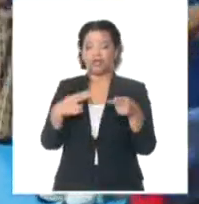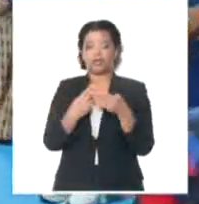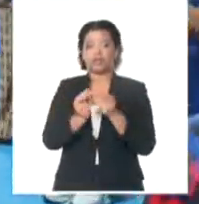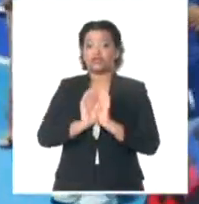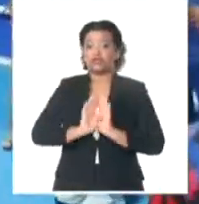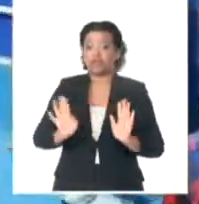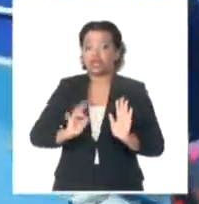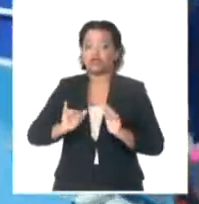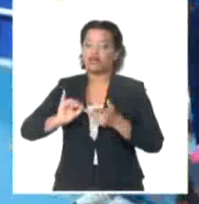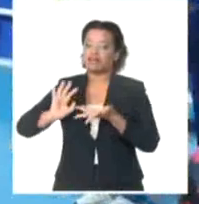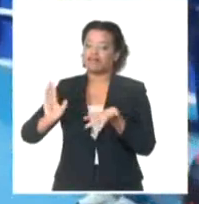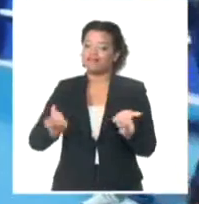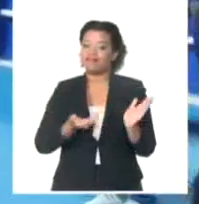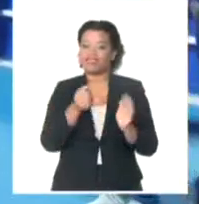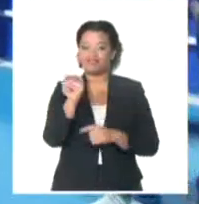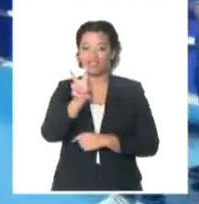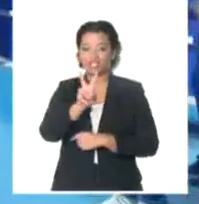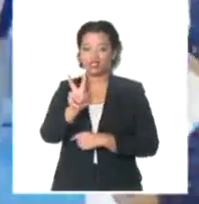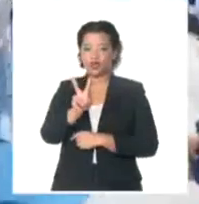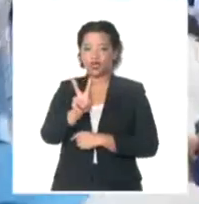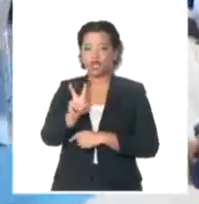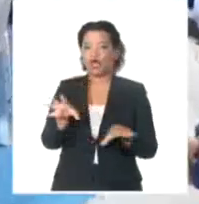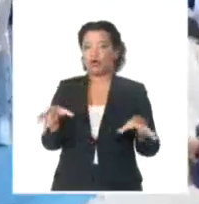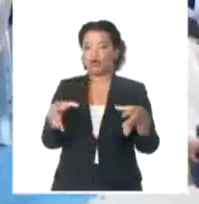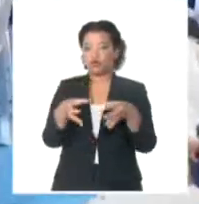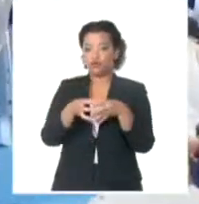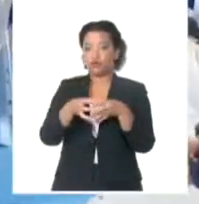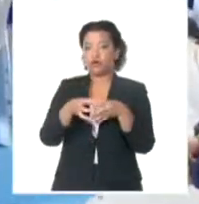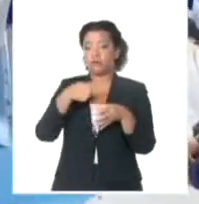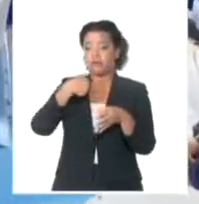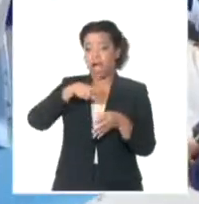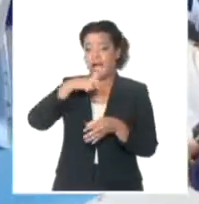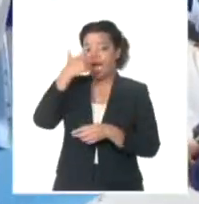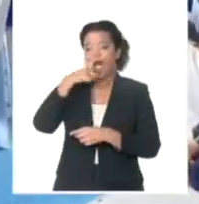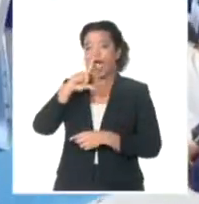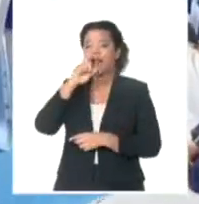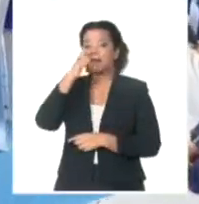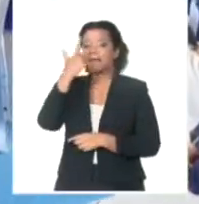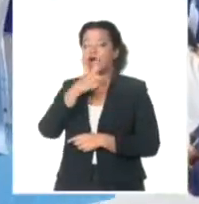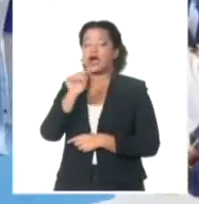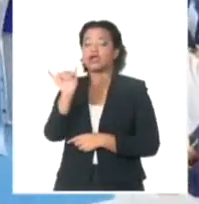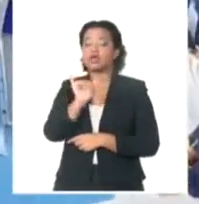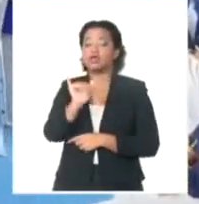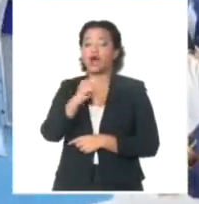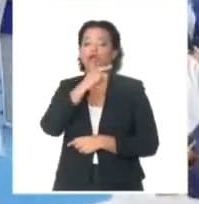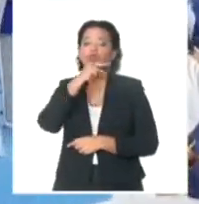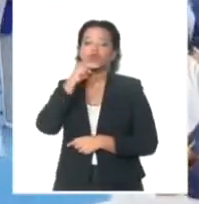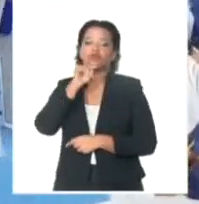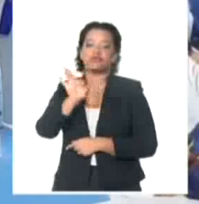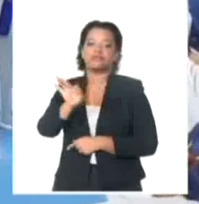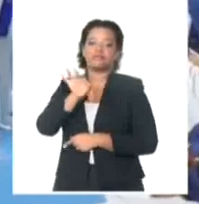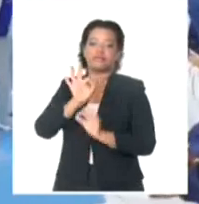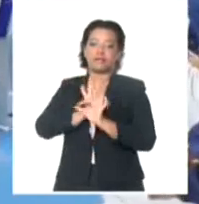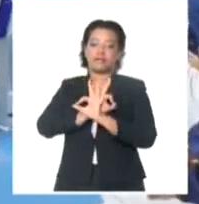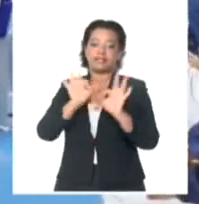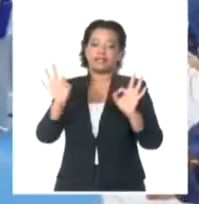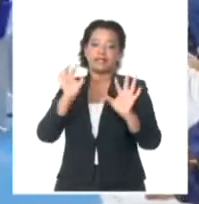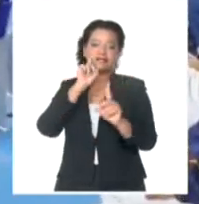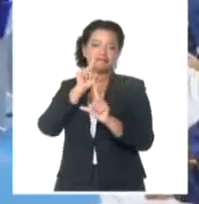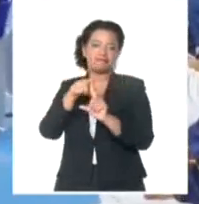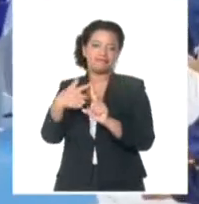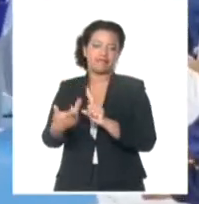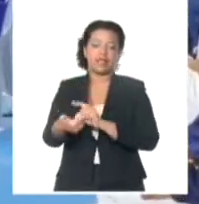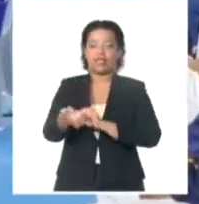la bienvenida a Venezuela, a las naciones del Alba y Rusia como invitada especial en este evento, donde primará el deporte como